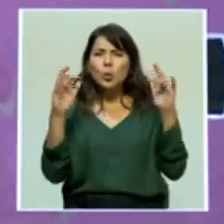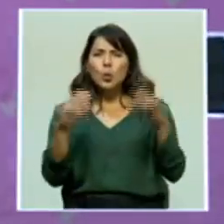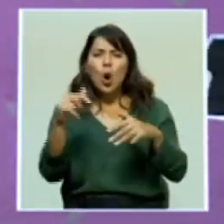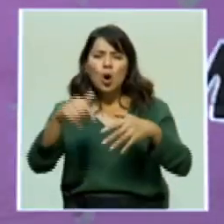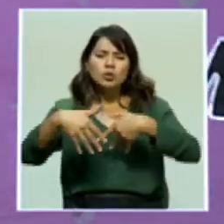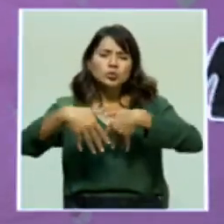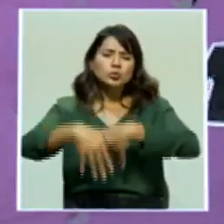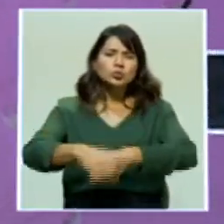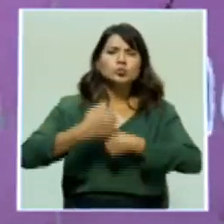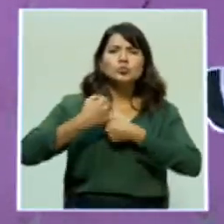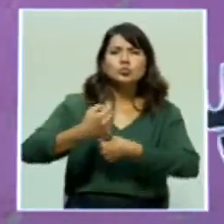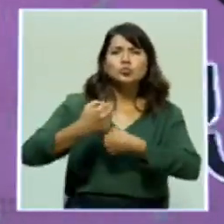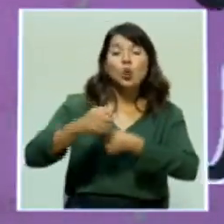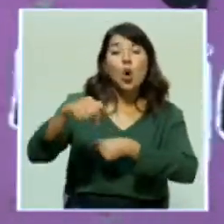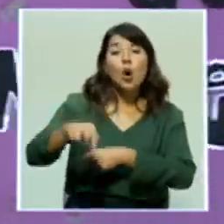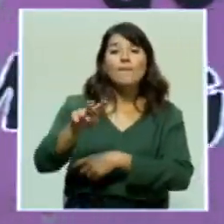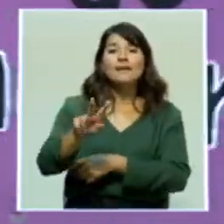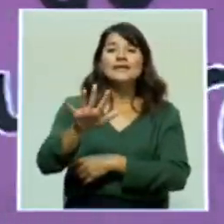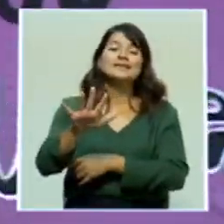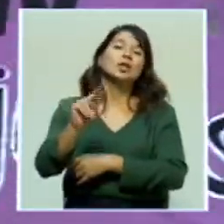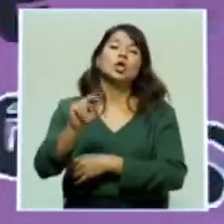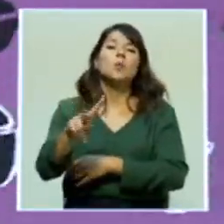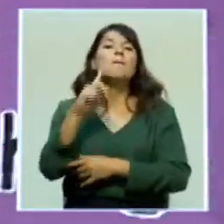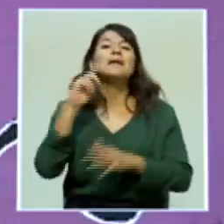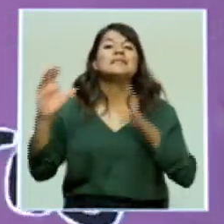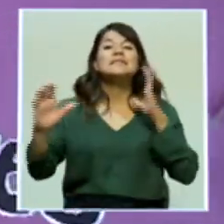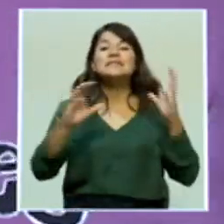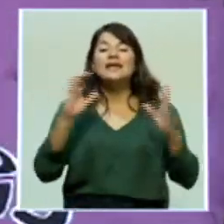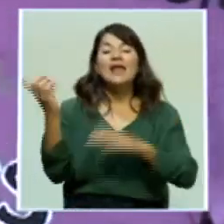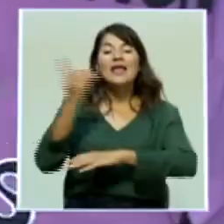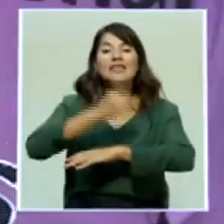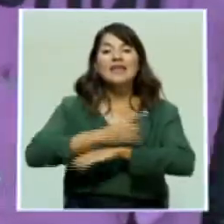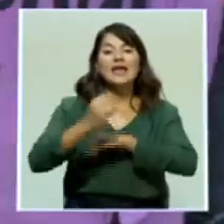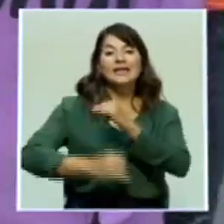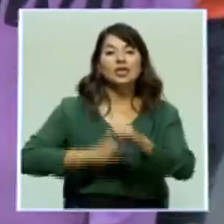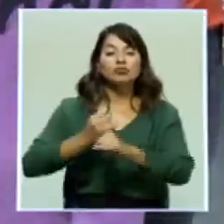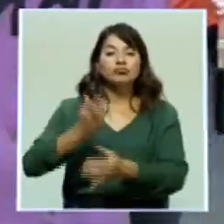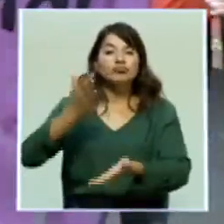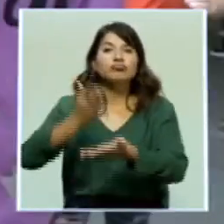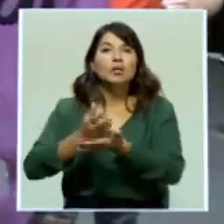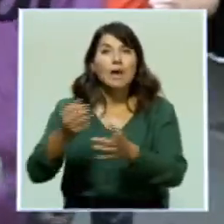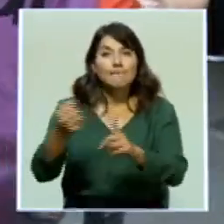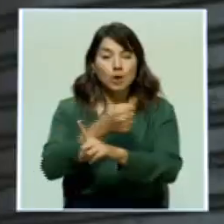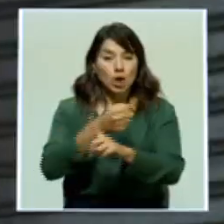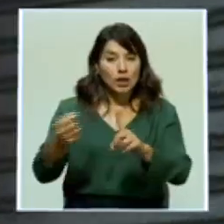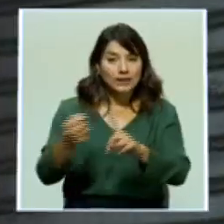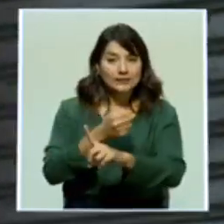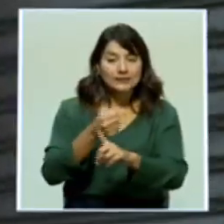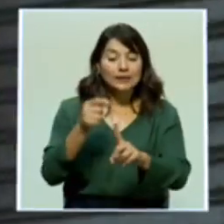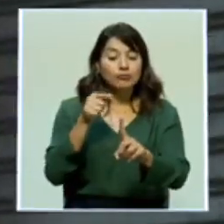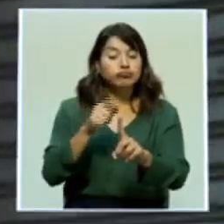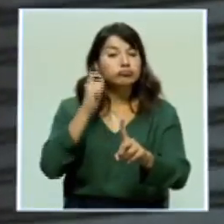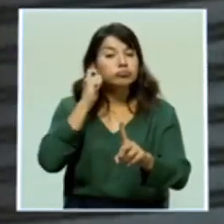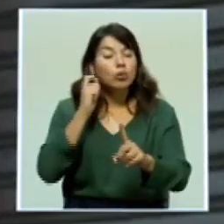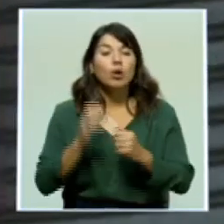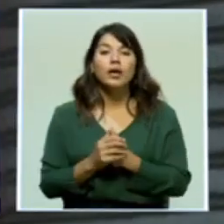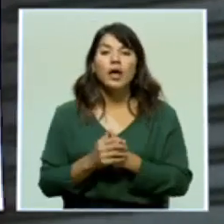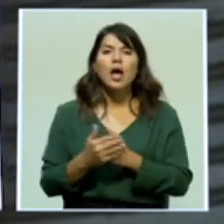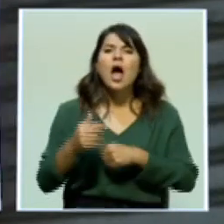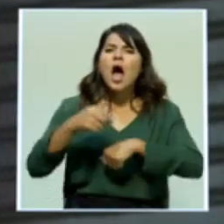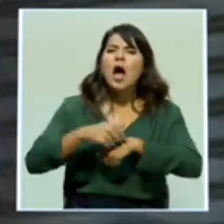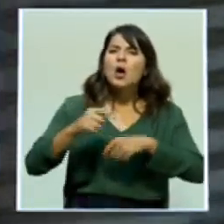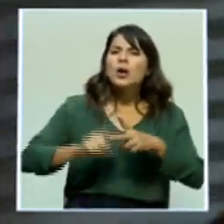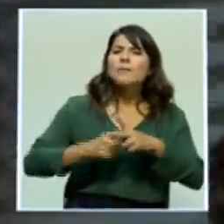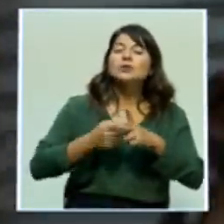25 de noviembre, en el marco de la celebración del Día Internacional de la Eliminación de la Violencia de Género. La convocatoria arrancó a las